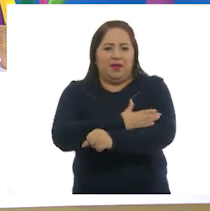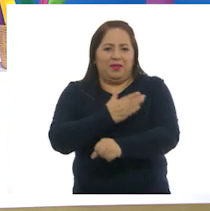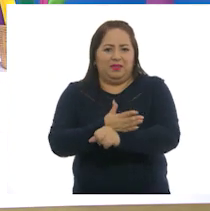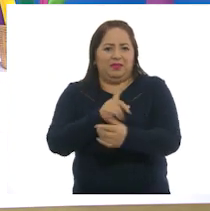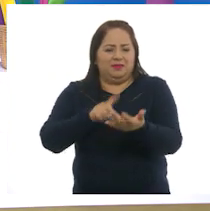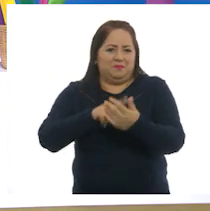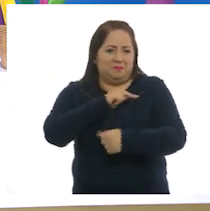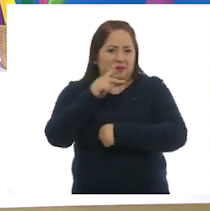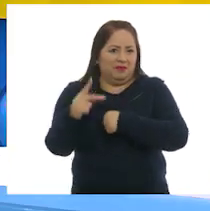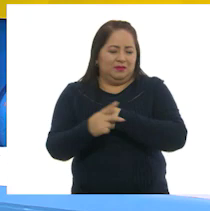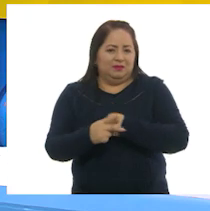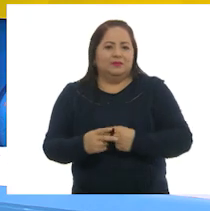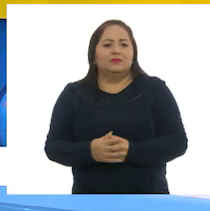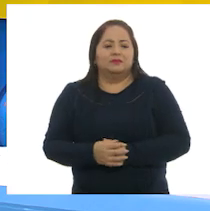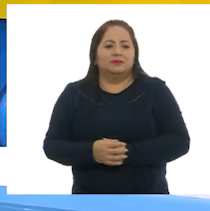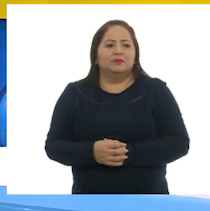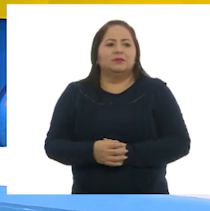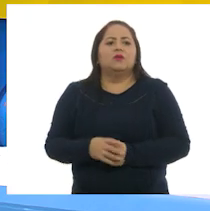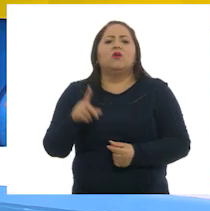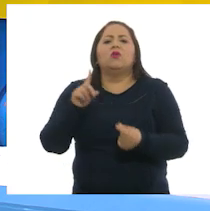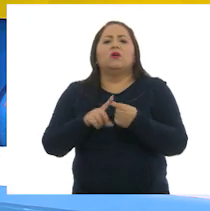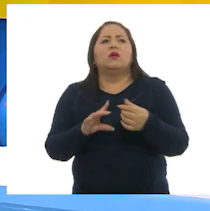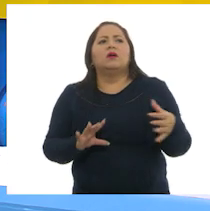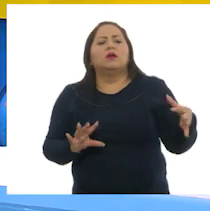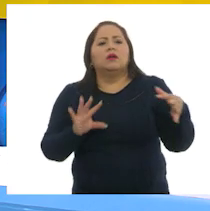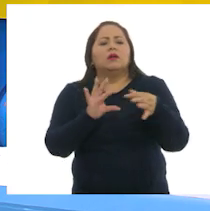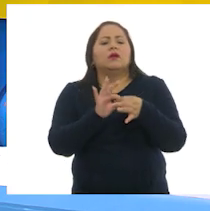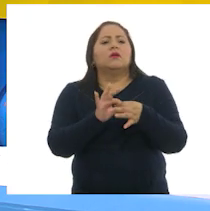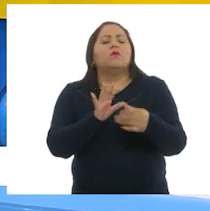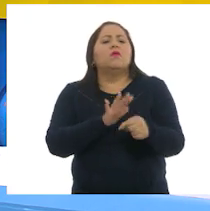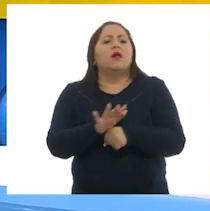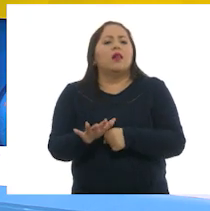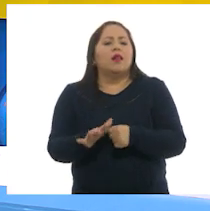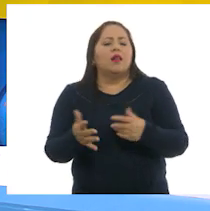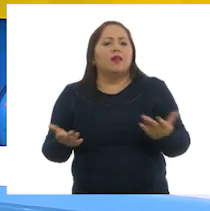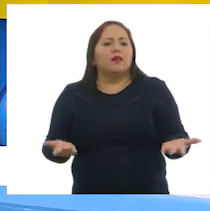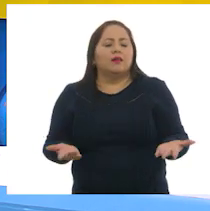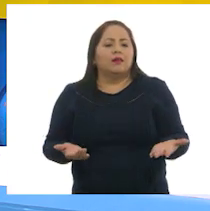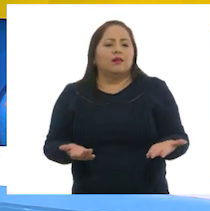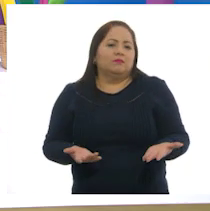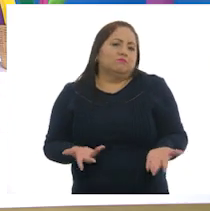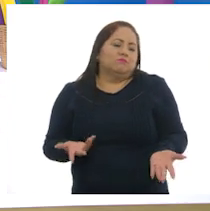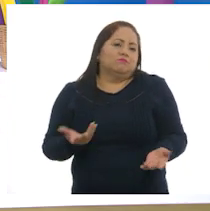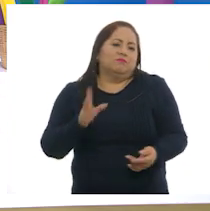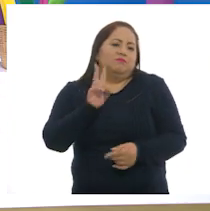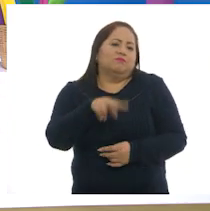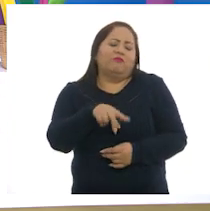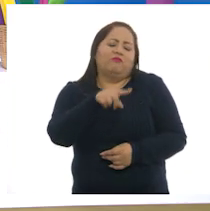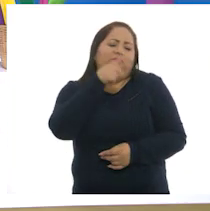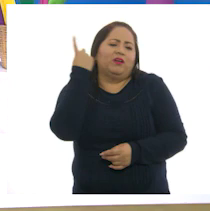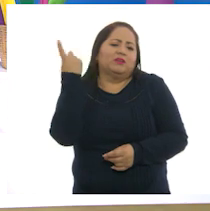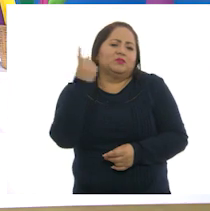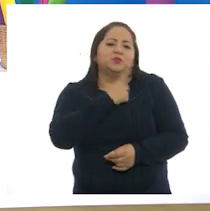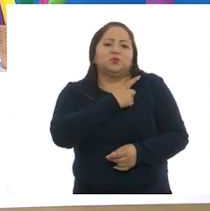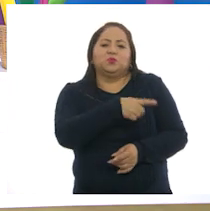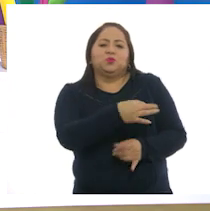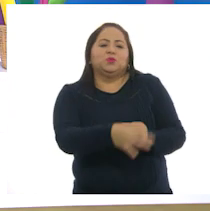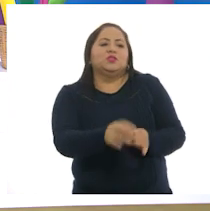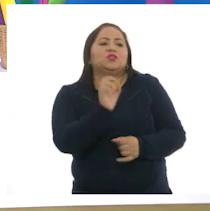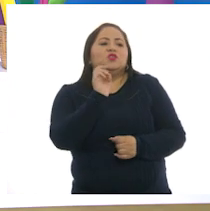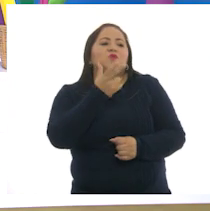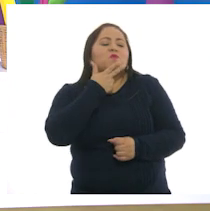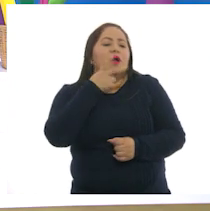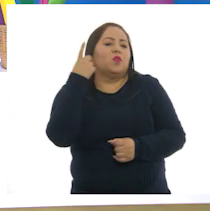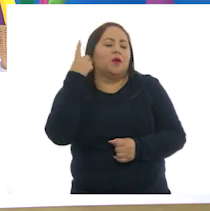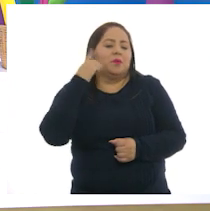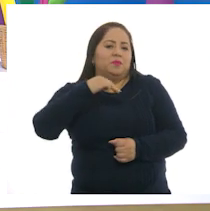del país. ¿Con quién las uniríamos entonces, Larisa? Maestra, pues muy fácil. Ya solamente nos falta Chihuahua,